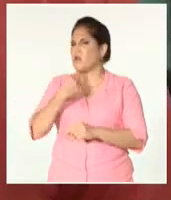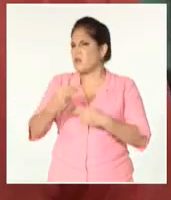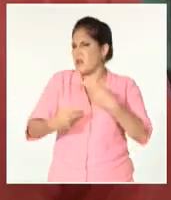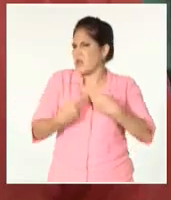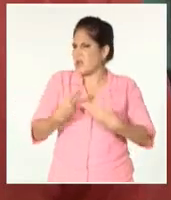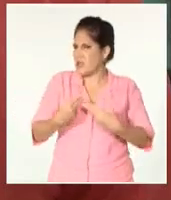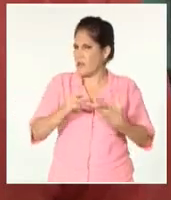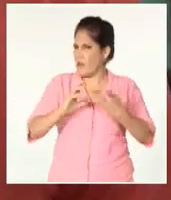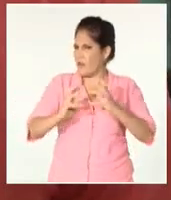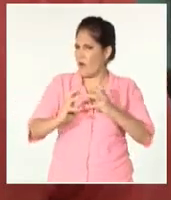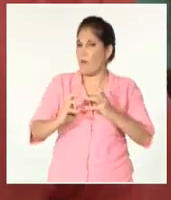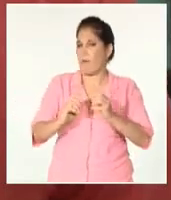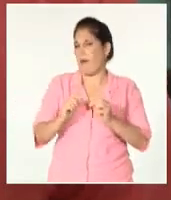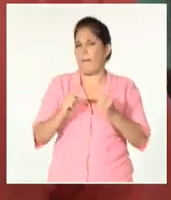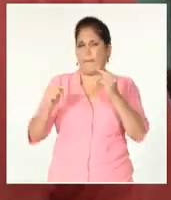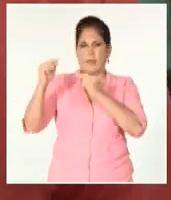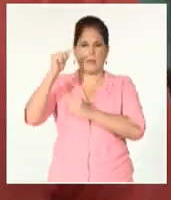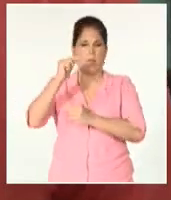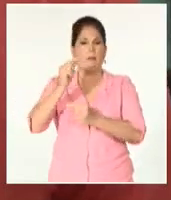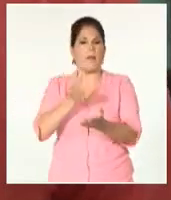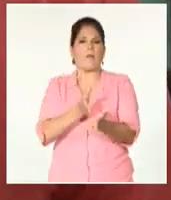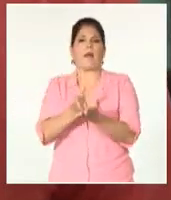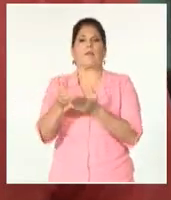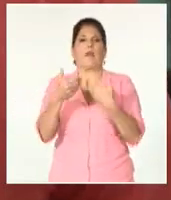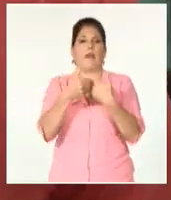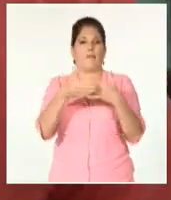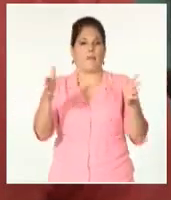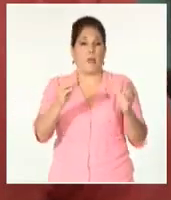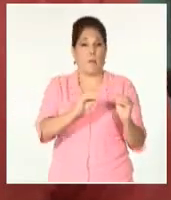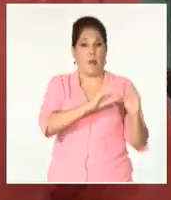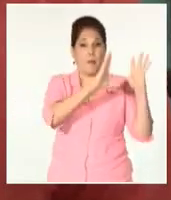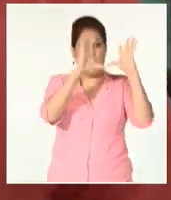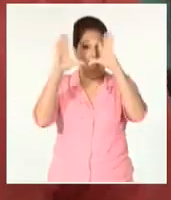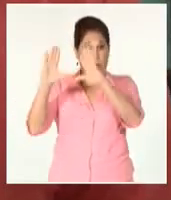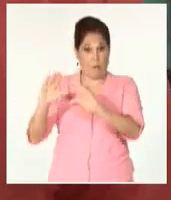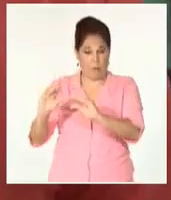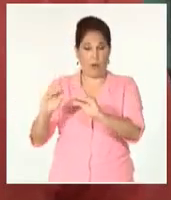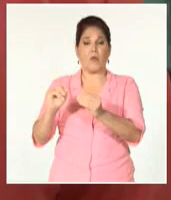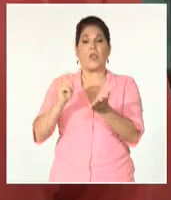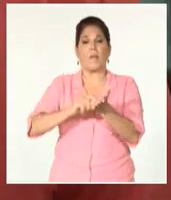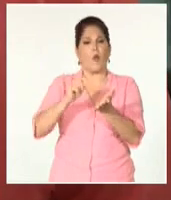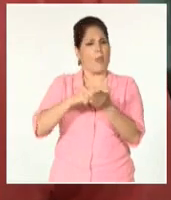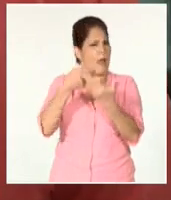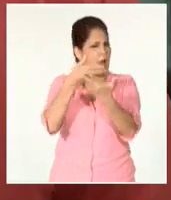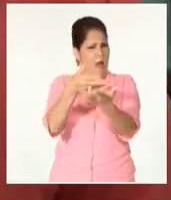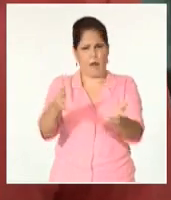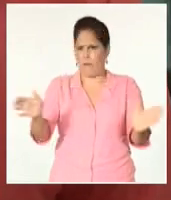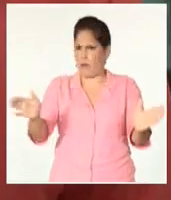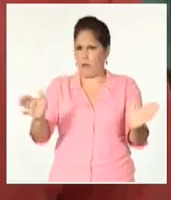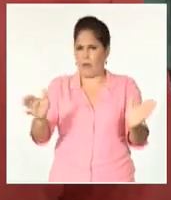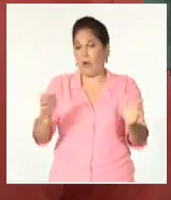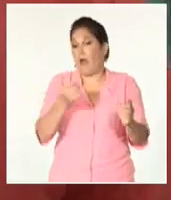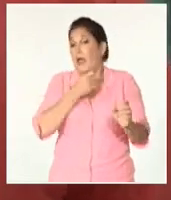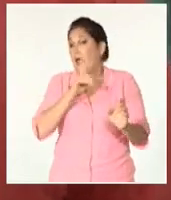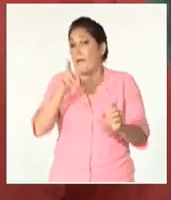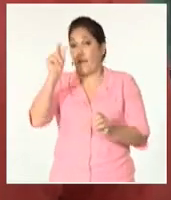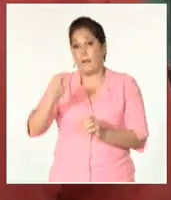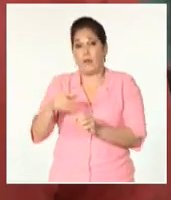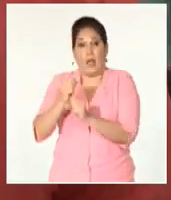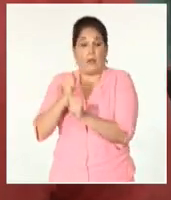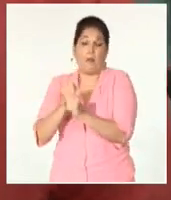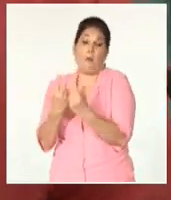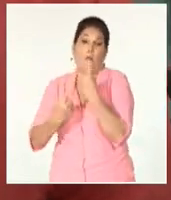la estrategia sobre la base de mantener abiertas todas nuestras unidades en horarios irregulares, es decir, fuera de los horarios que